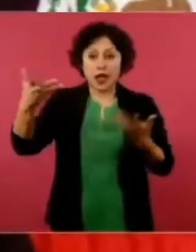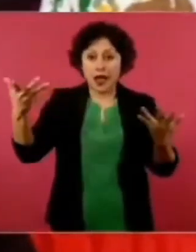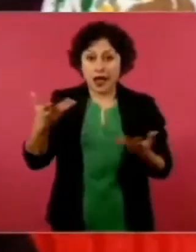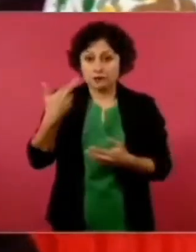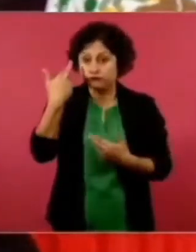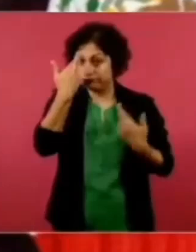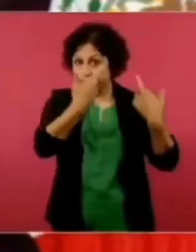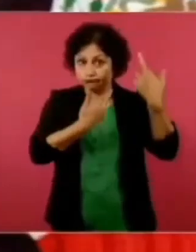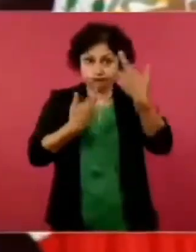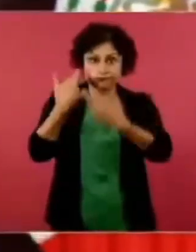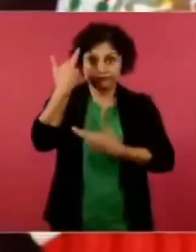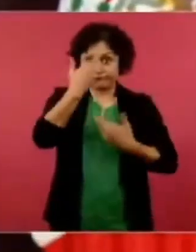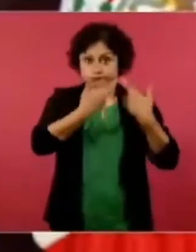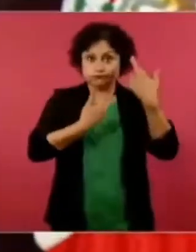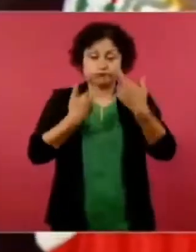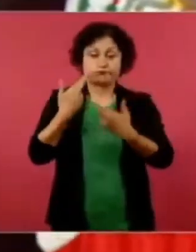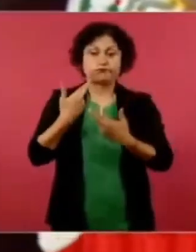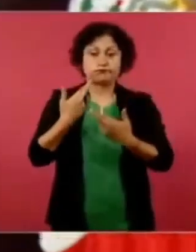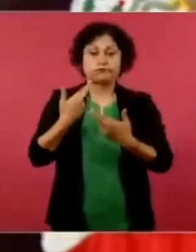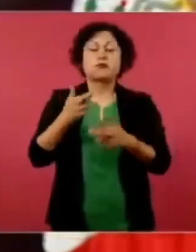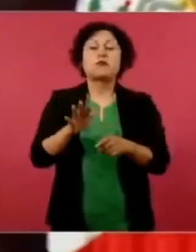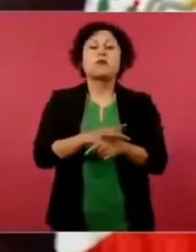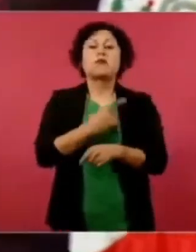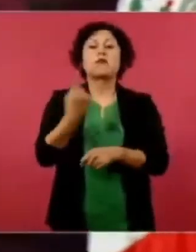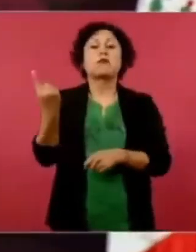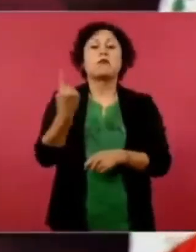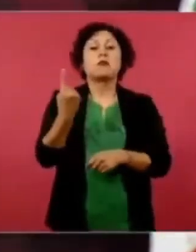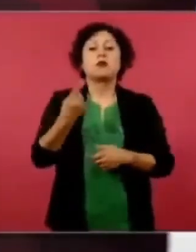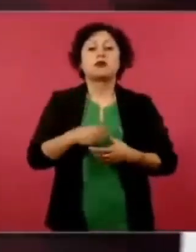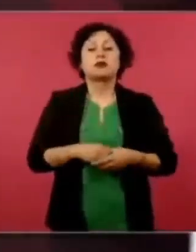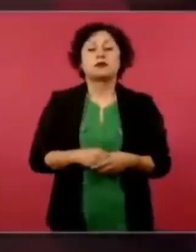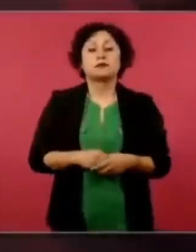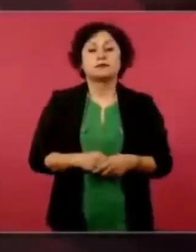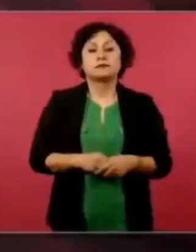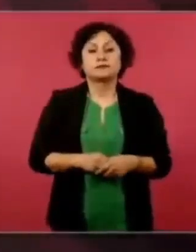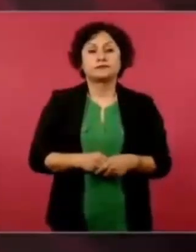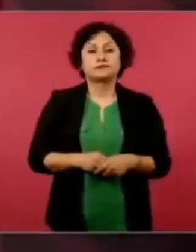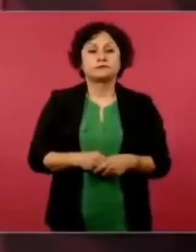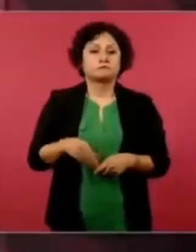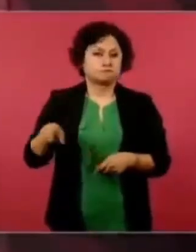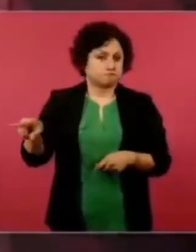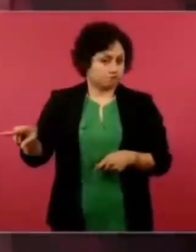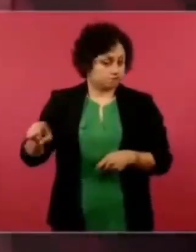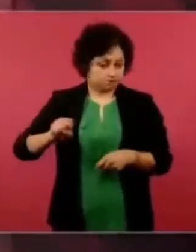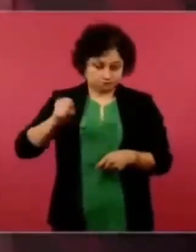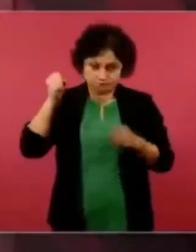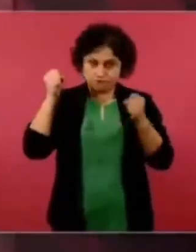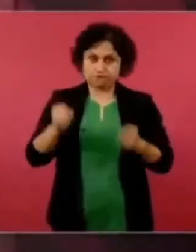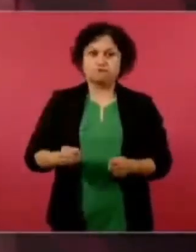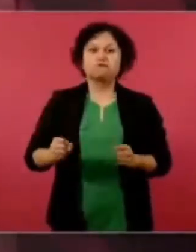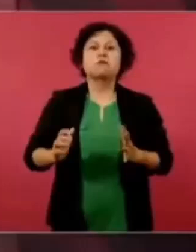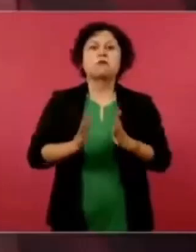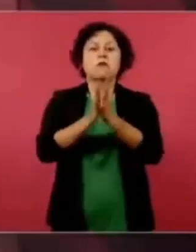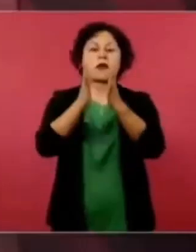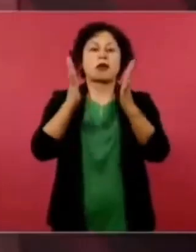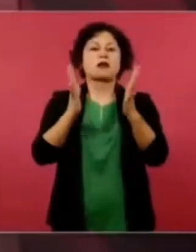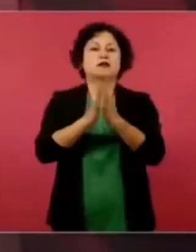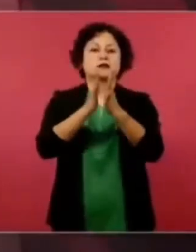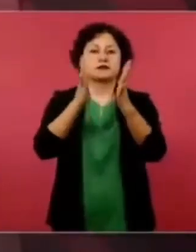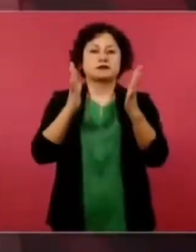porque participaron en la esta campaña